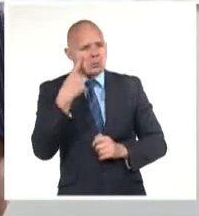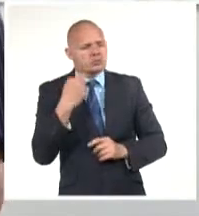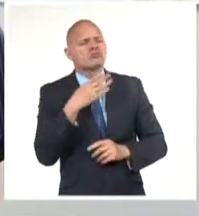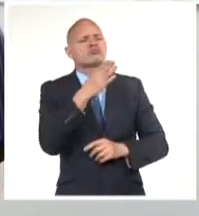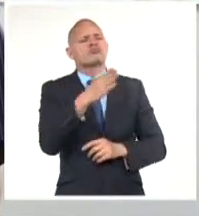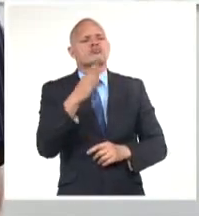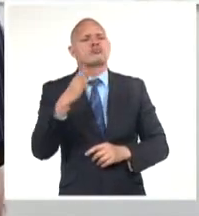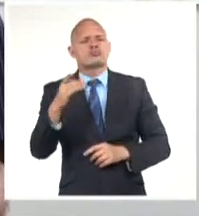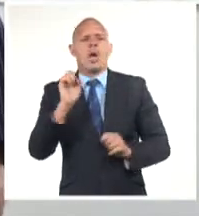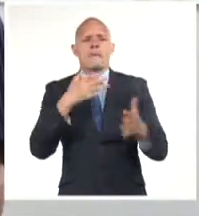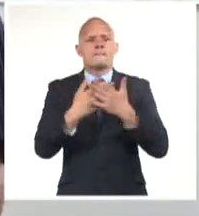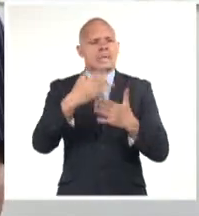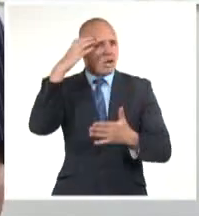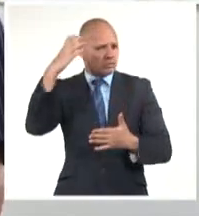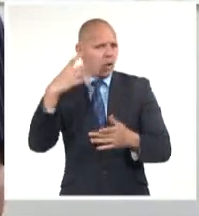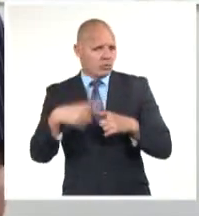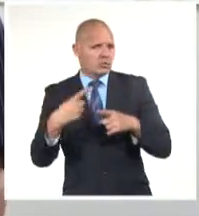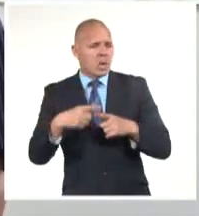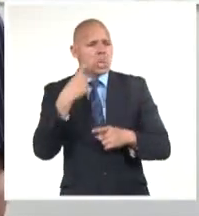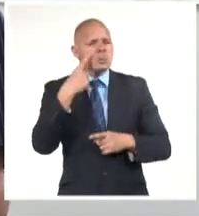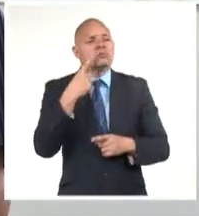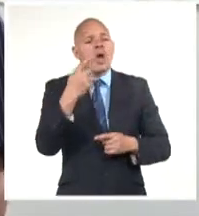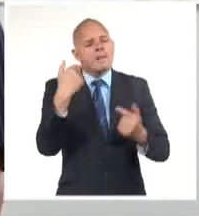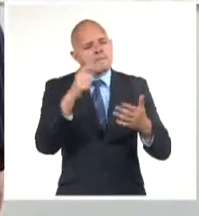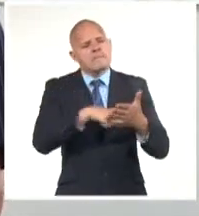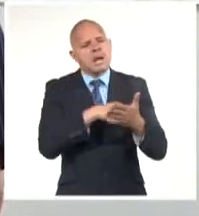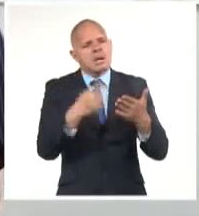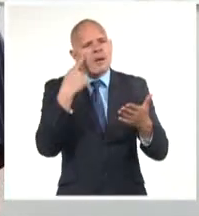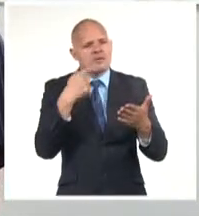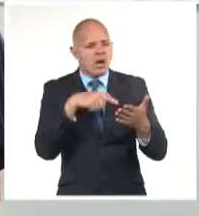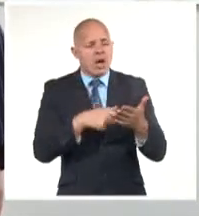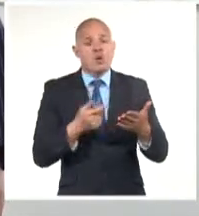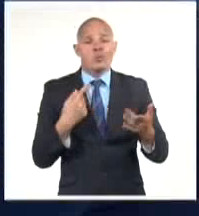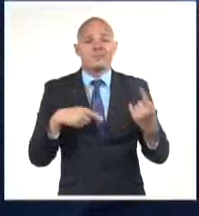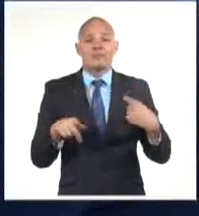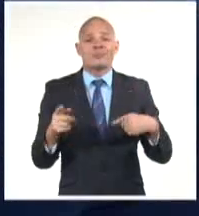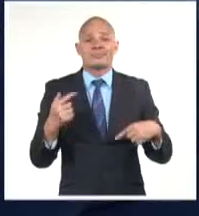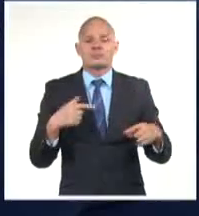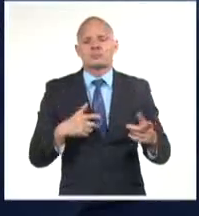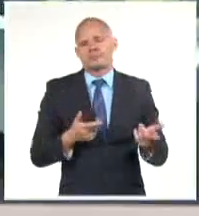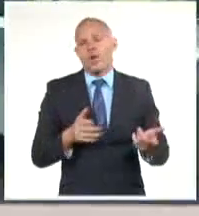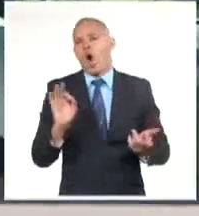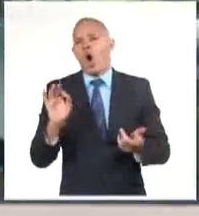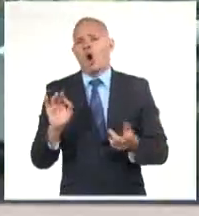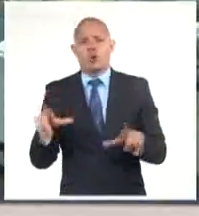hay entidades o que no los tienen elaborados o sencillamente no lo aplican.